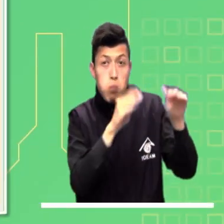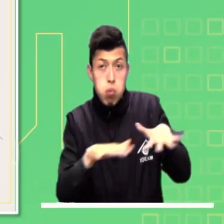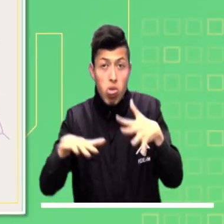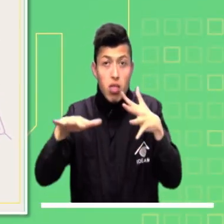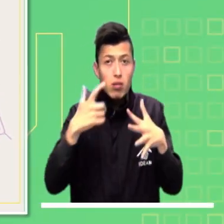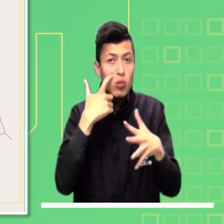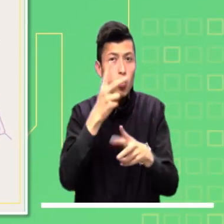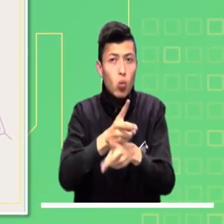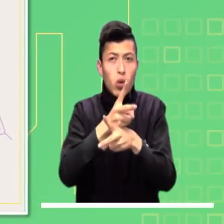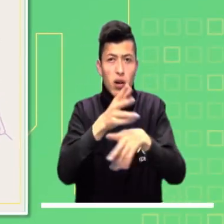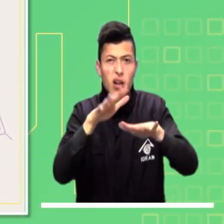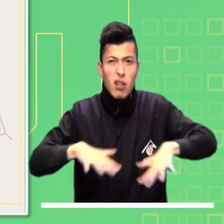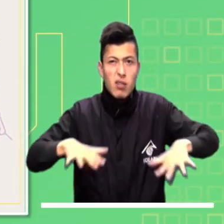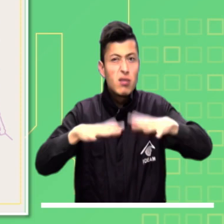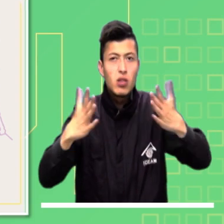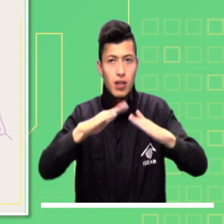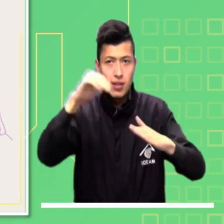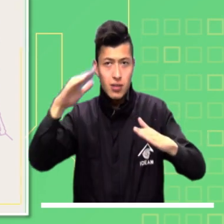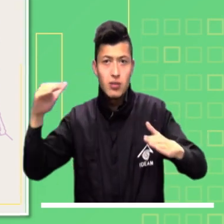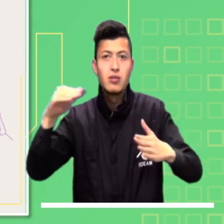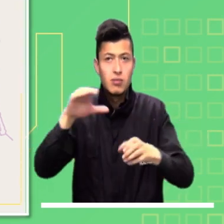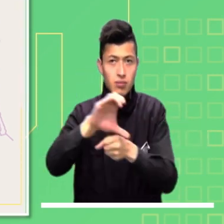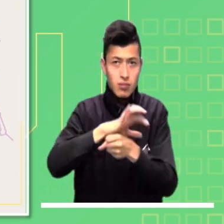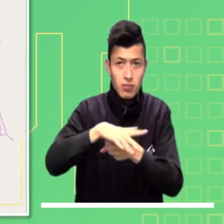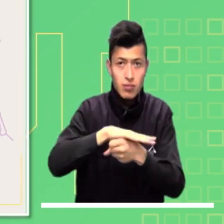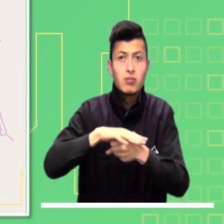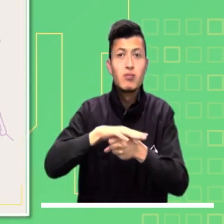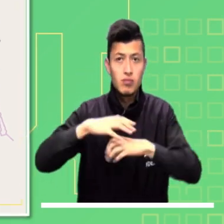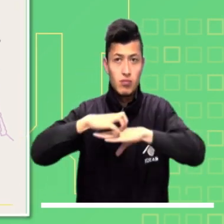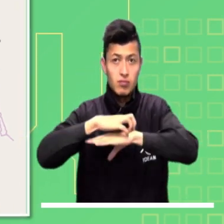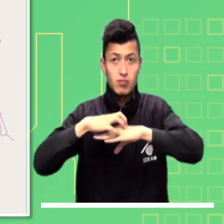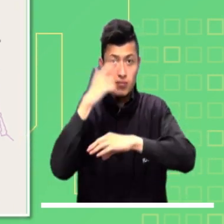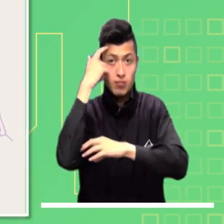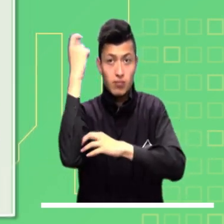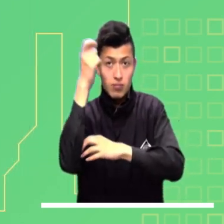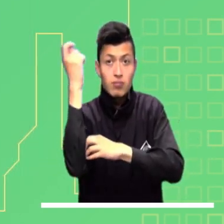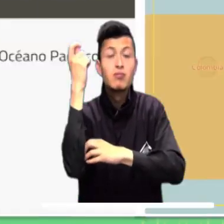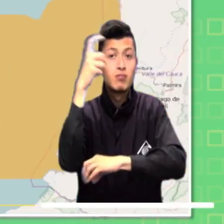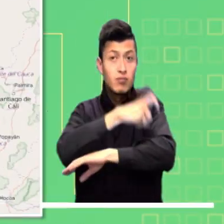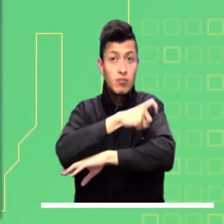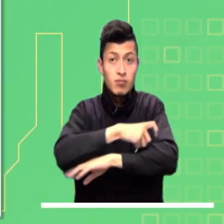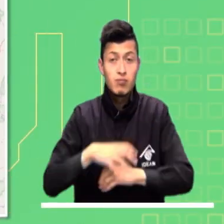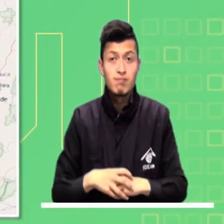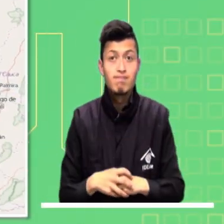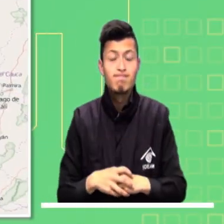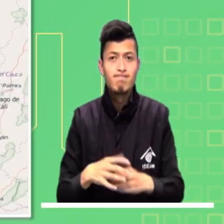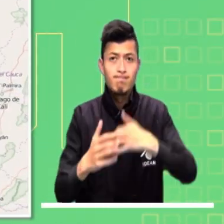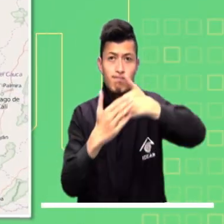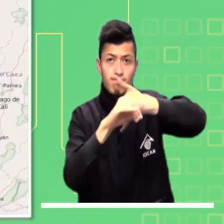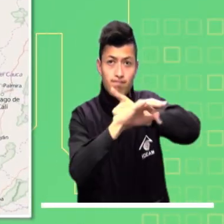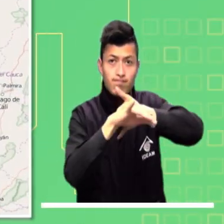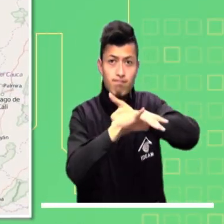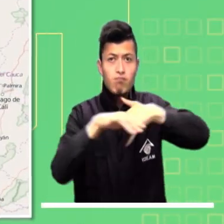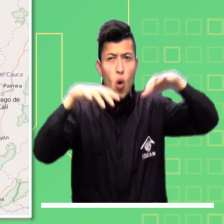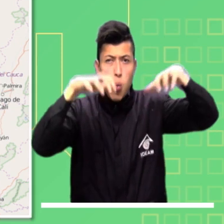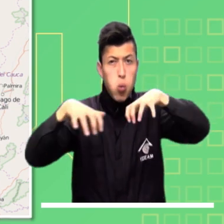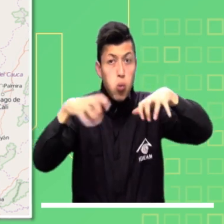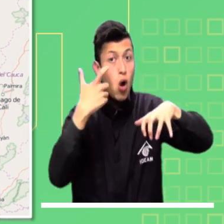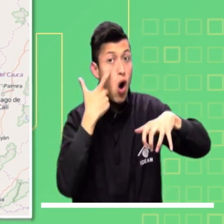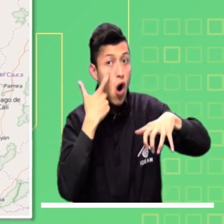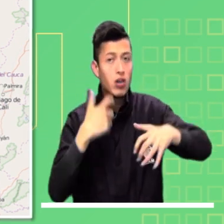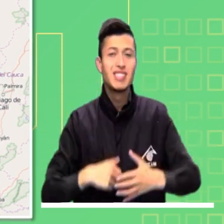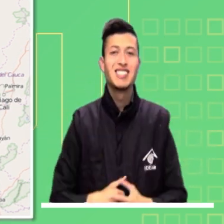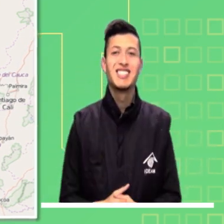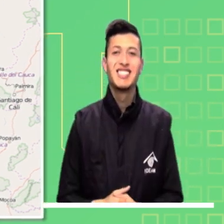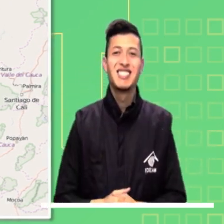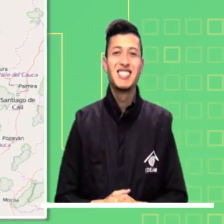ubicadas en la Guajira. Atentos ante posibles deslizamientos de tierra en zonas inestables de Antioquia, Cundinamarca, Torima, Meta y Putumayo. Tiempo